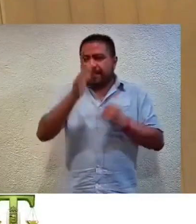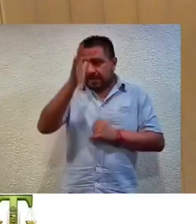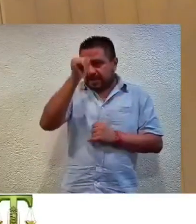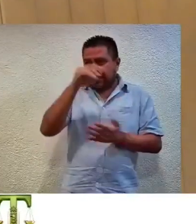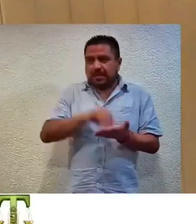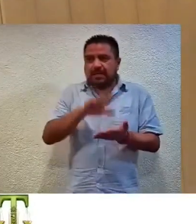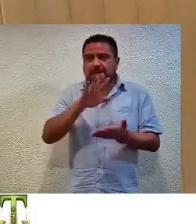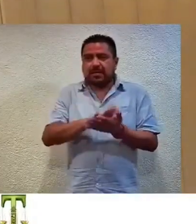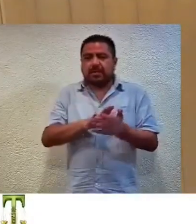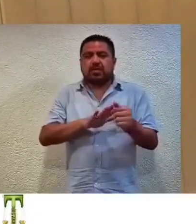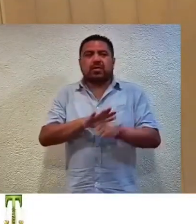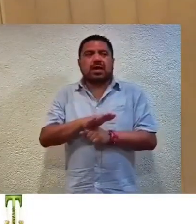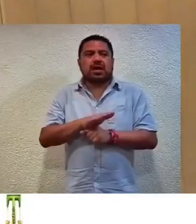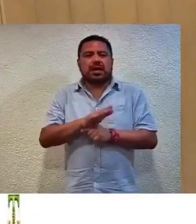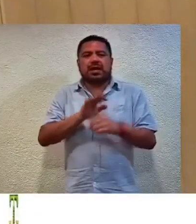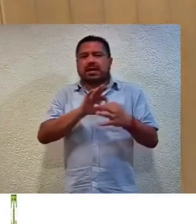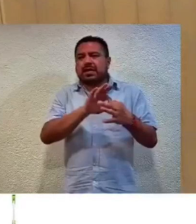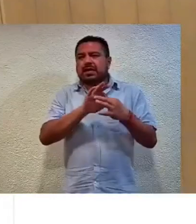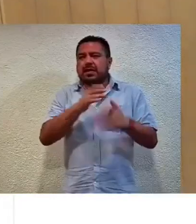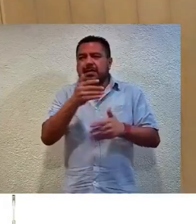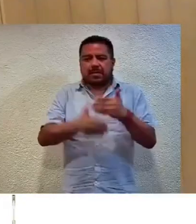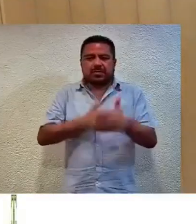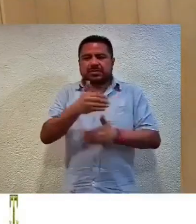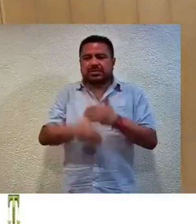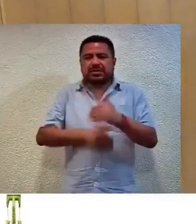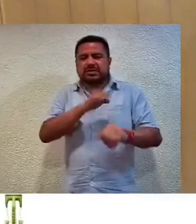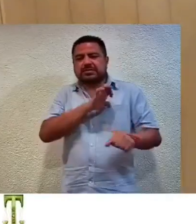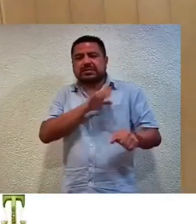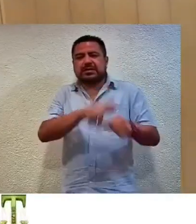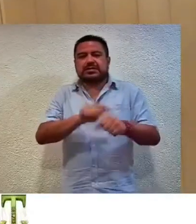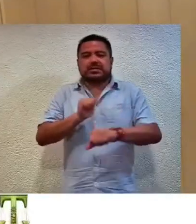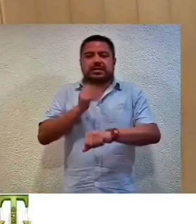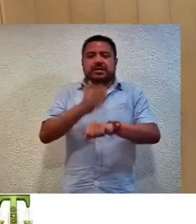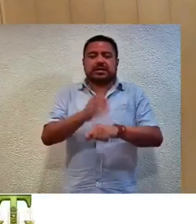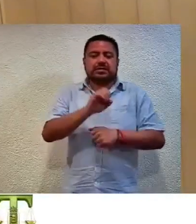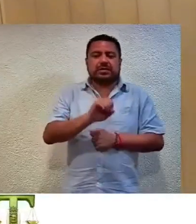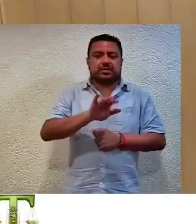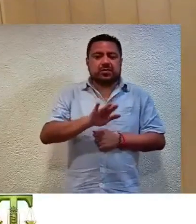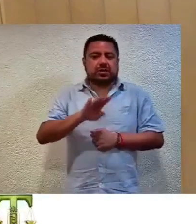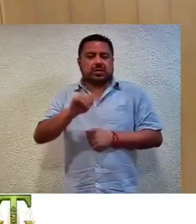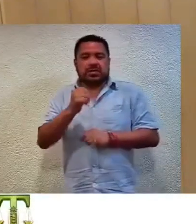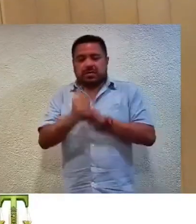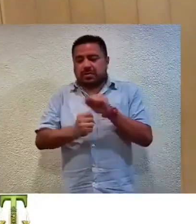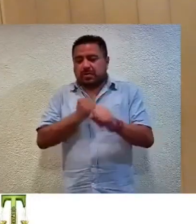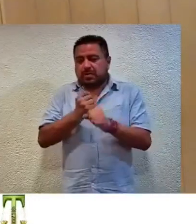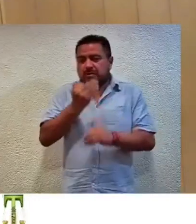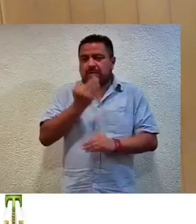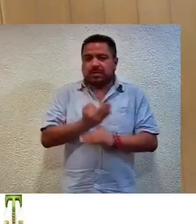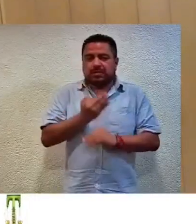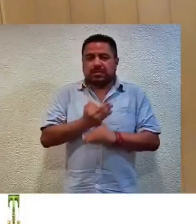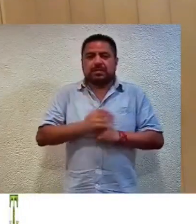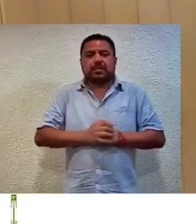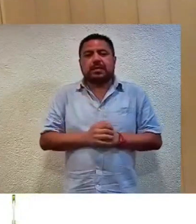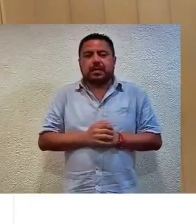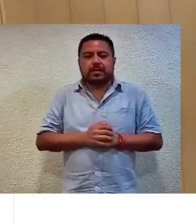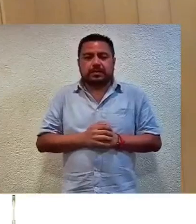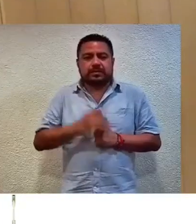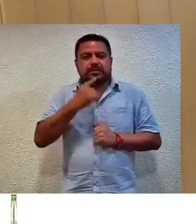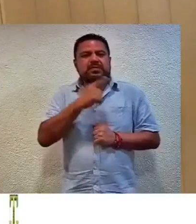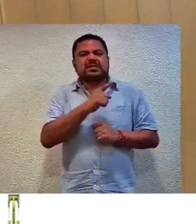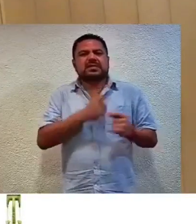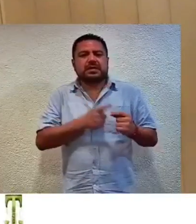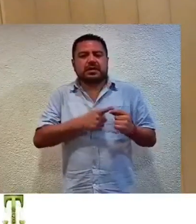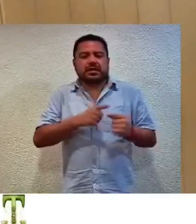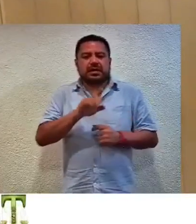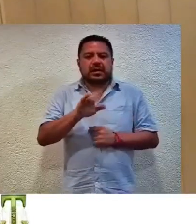plenario relacionado con el procedimiento especial sancionador 059 de este año. La denunciante es